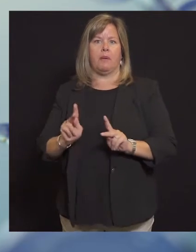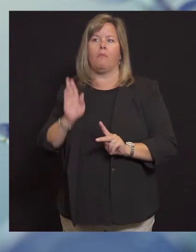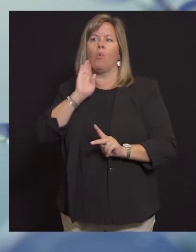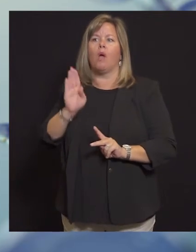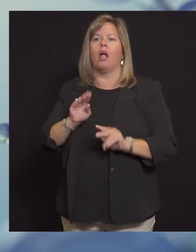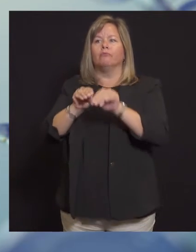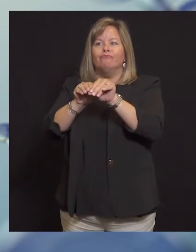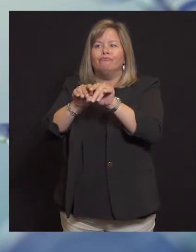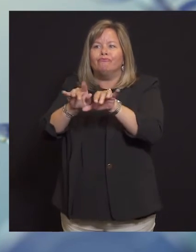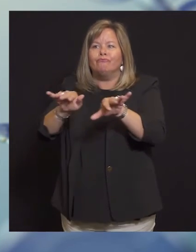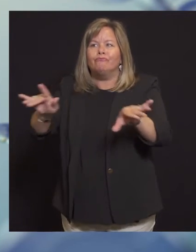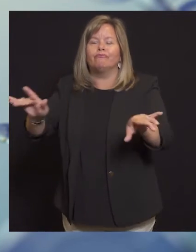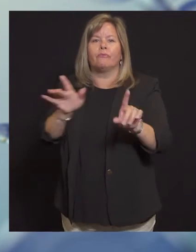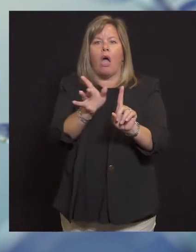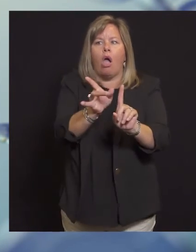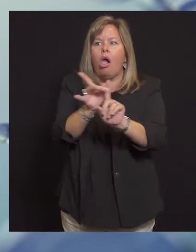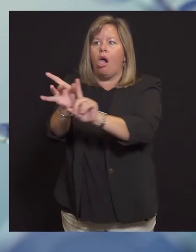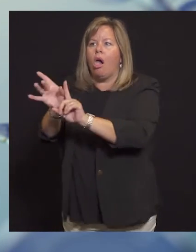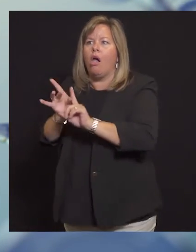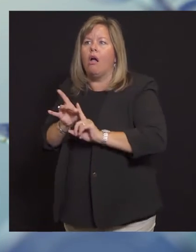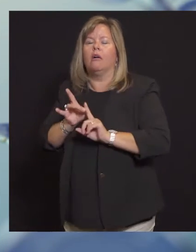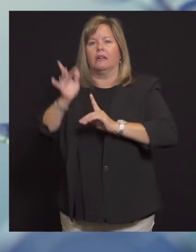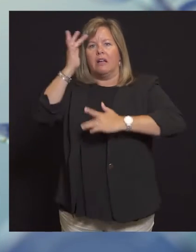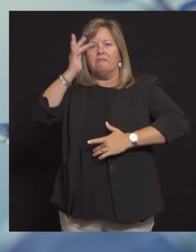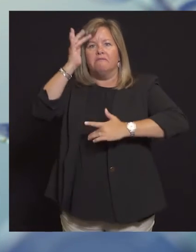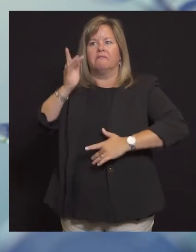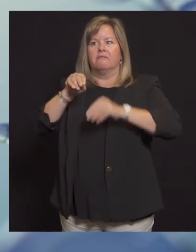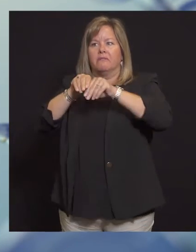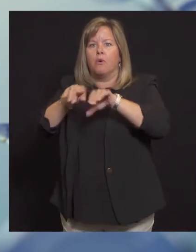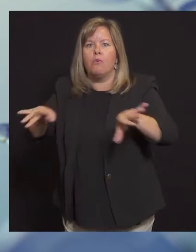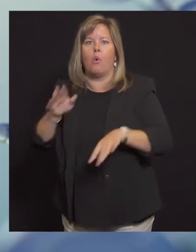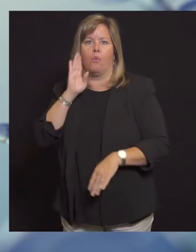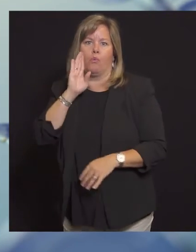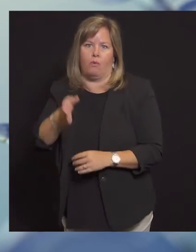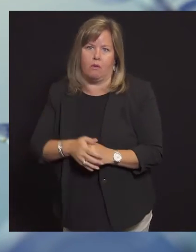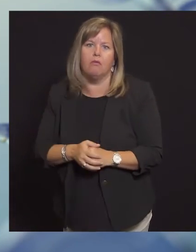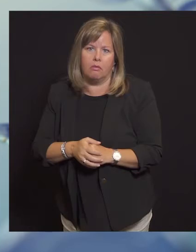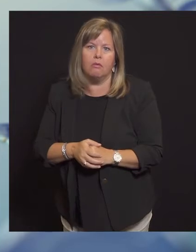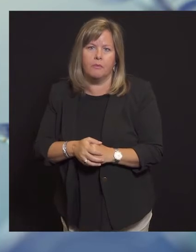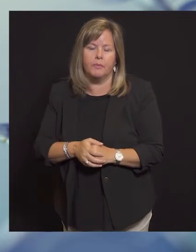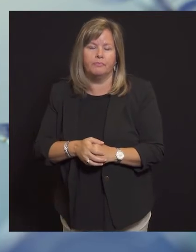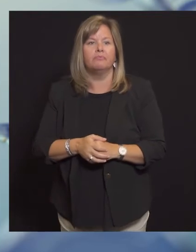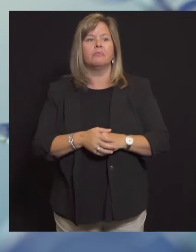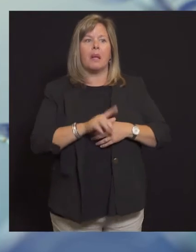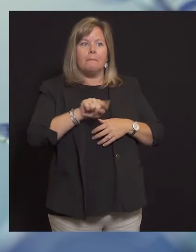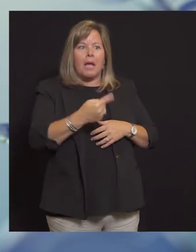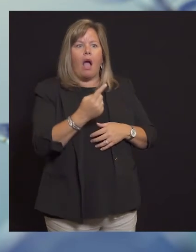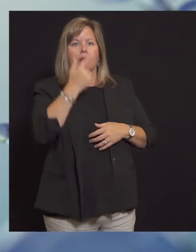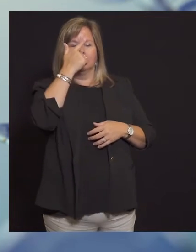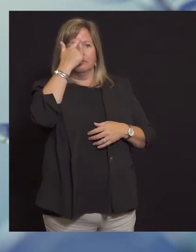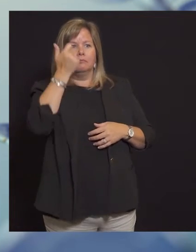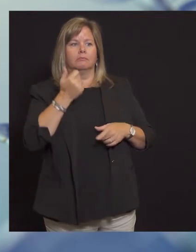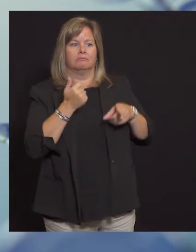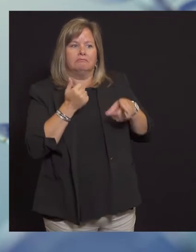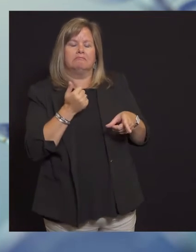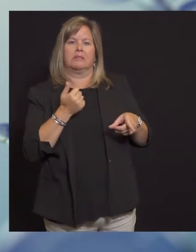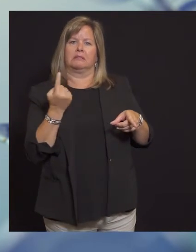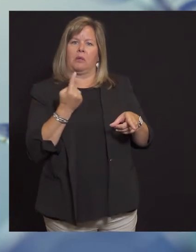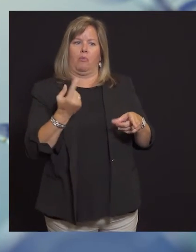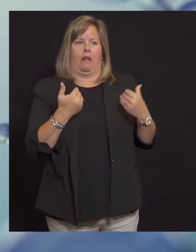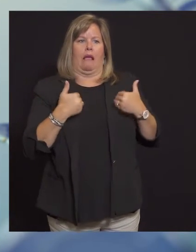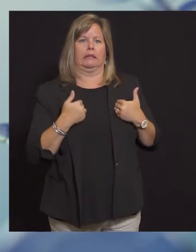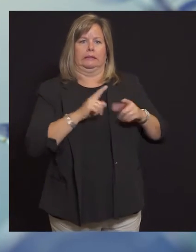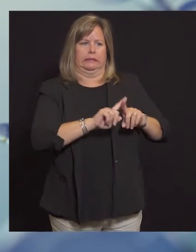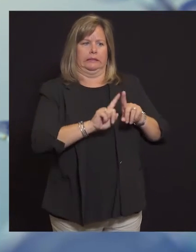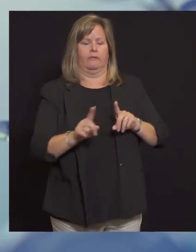pasar el rato con gente que va a fiestas en patios traseros, que no usa máscaras y que eligen ser desprestativas